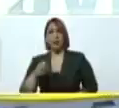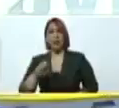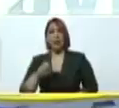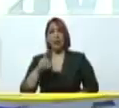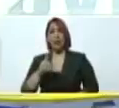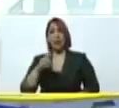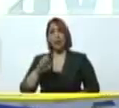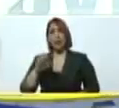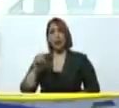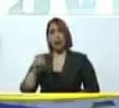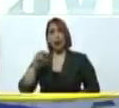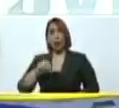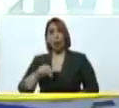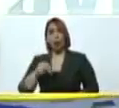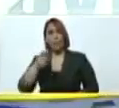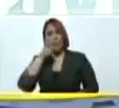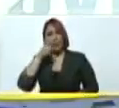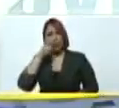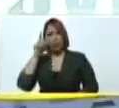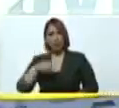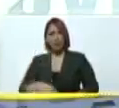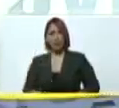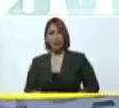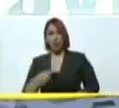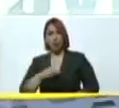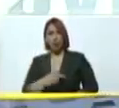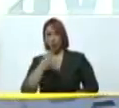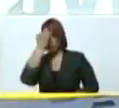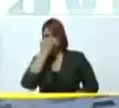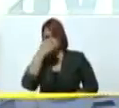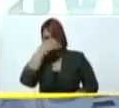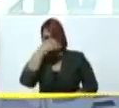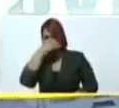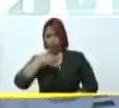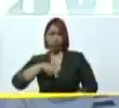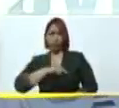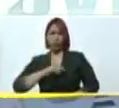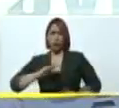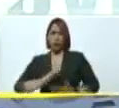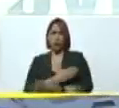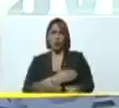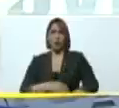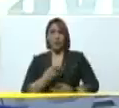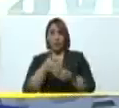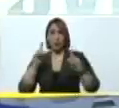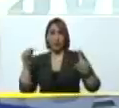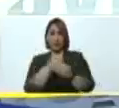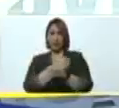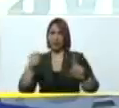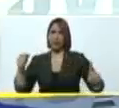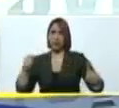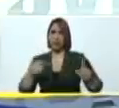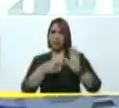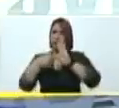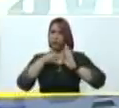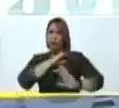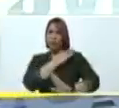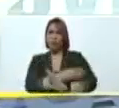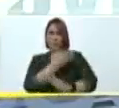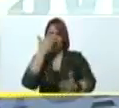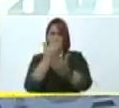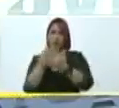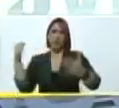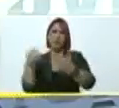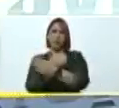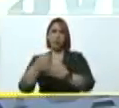acciones terroristas como disipamos recientemente, una democracia agredida que ha demostrado su fortaleza frente a la